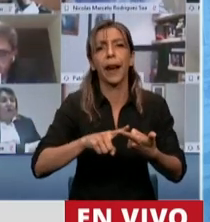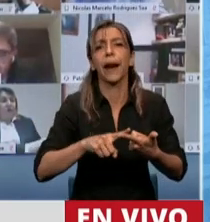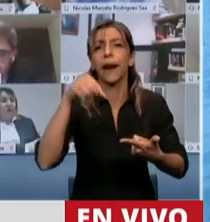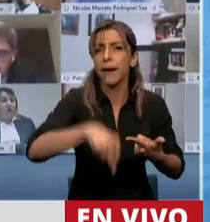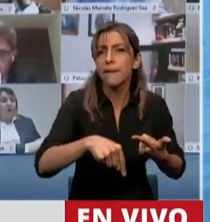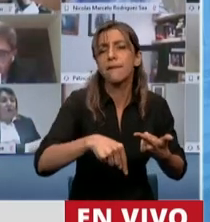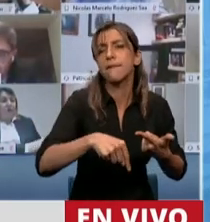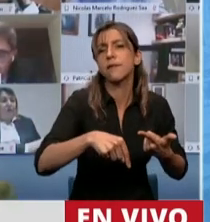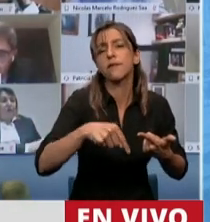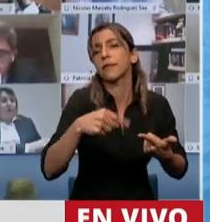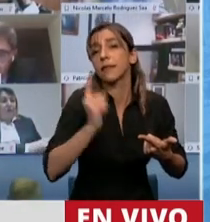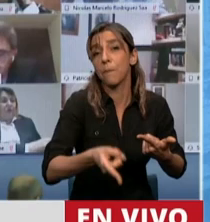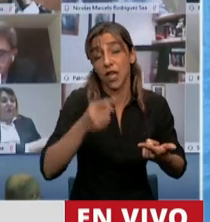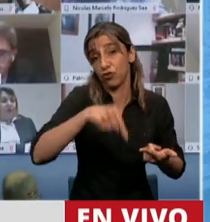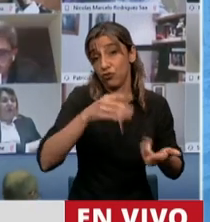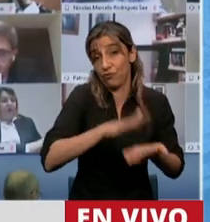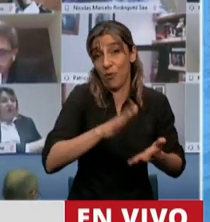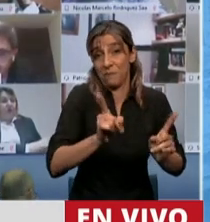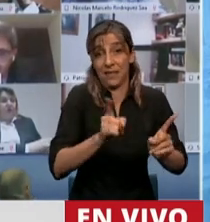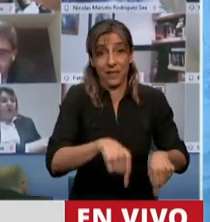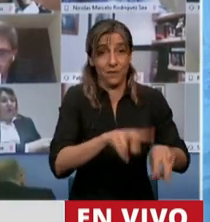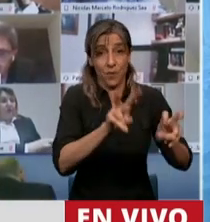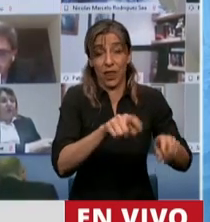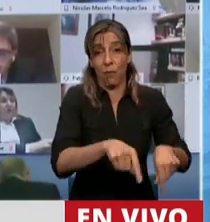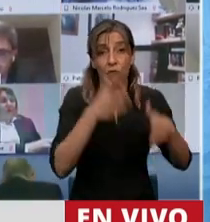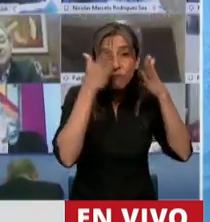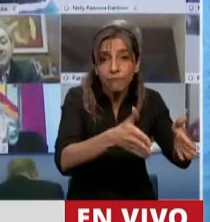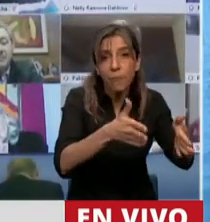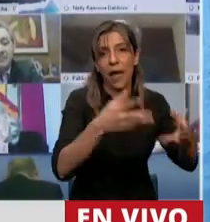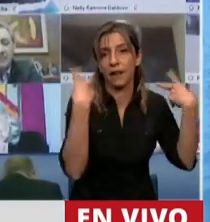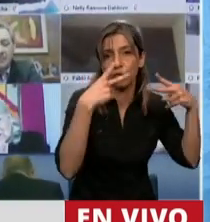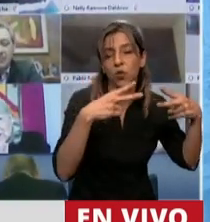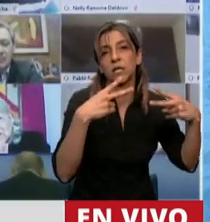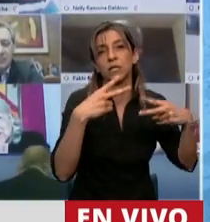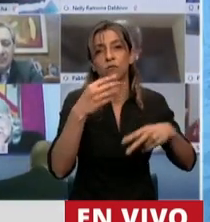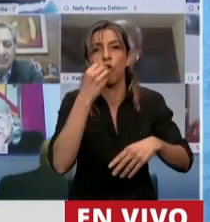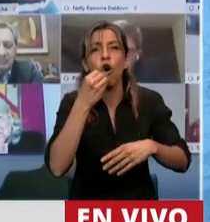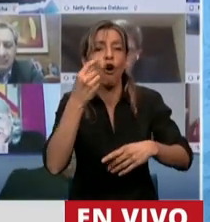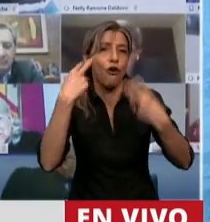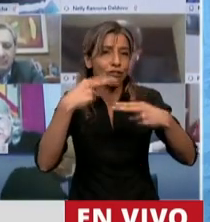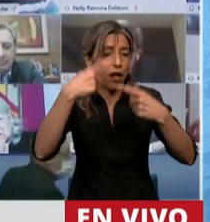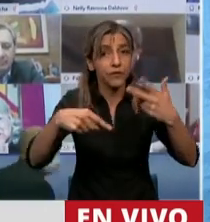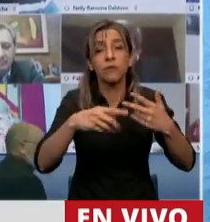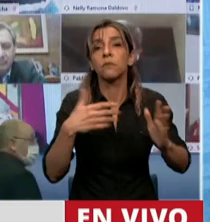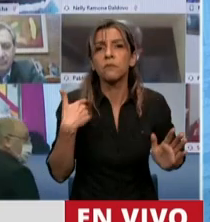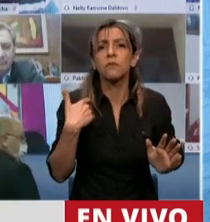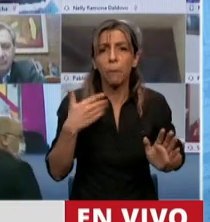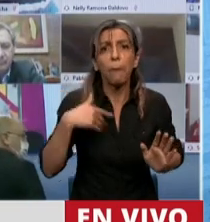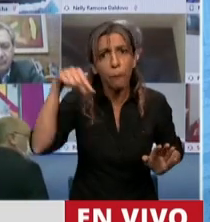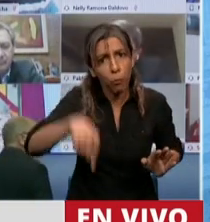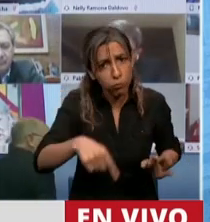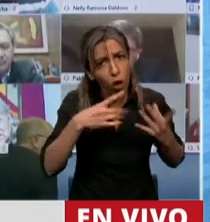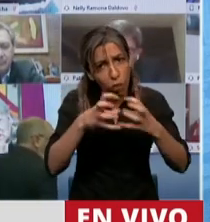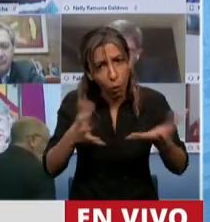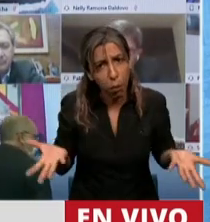que hoy se está por tratar referida a la situación del sector de turismo y gastronomía pero también vamos a debatir esa cuestión ¿por qué?